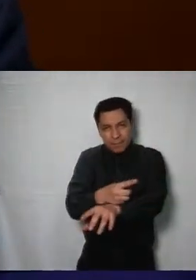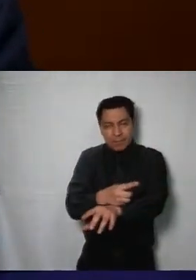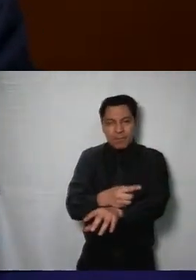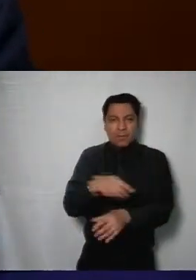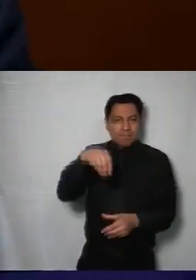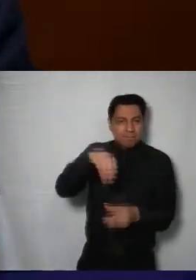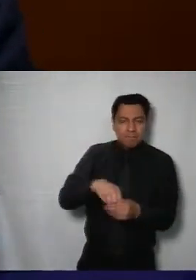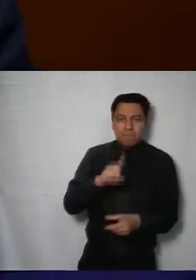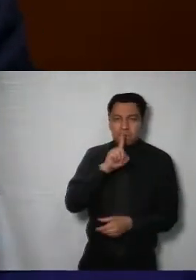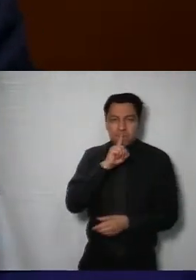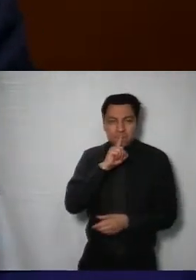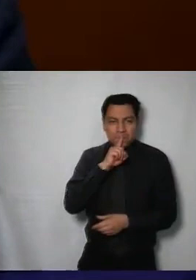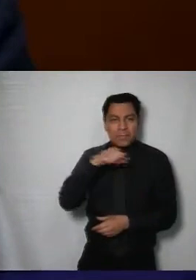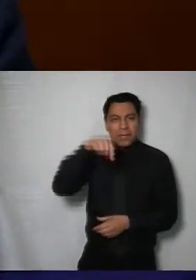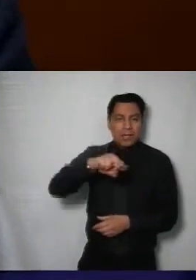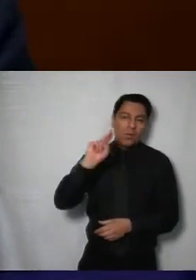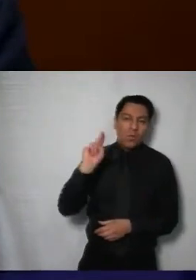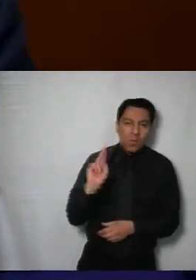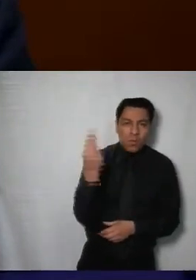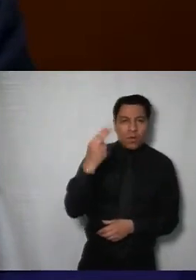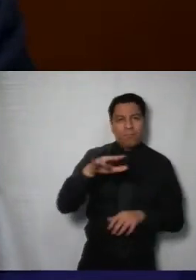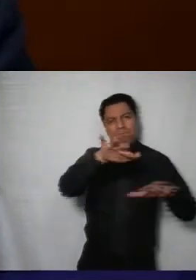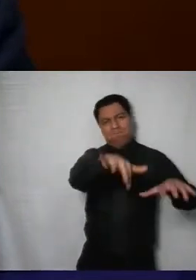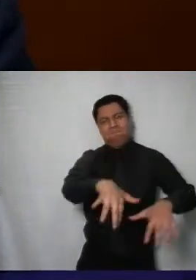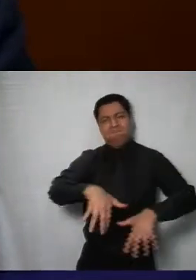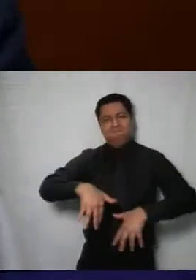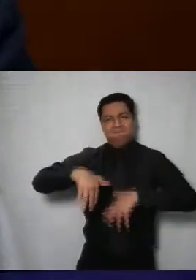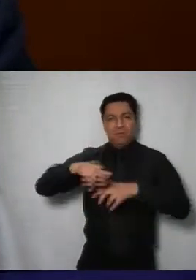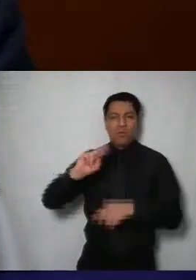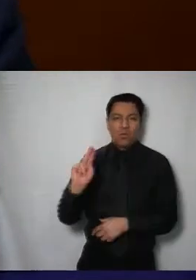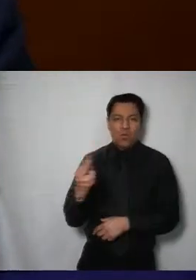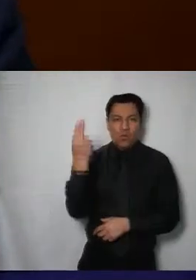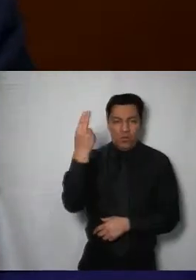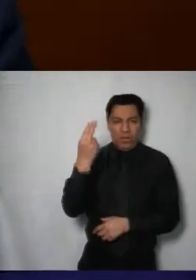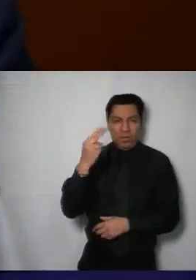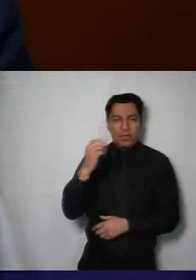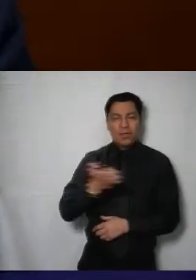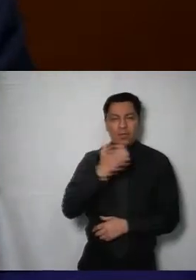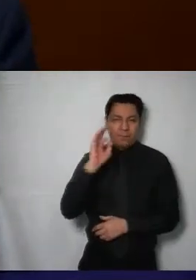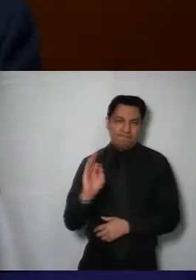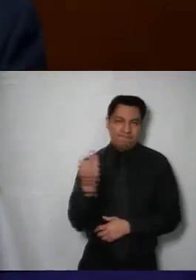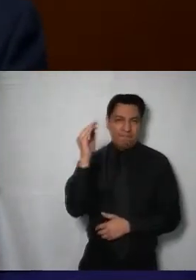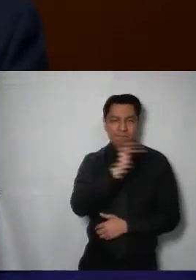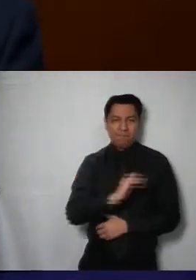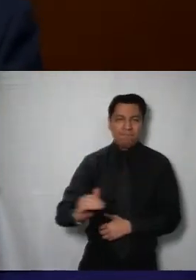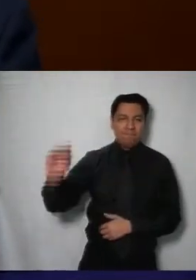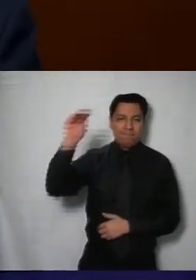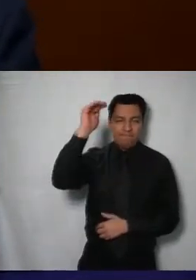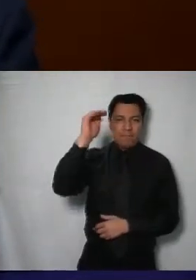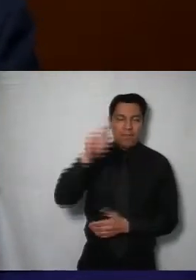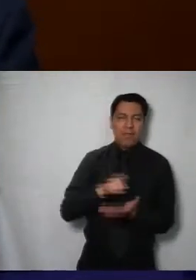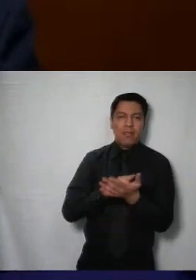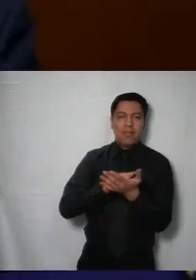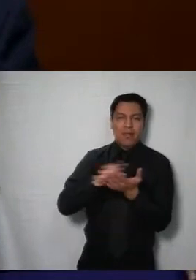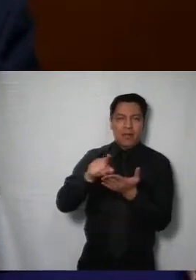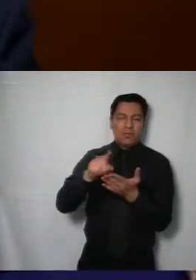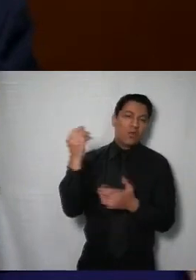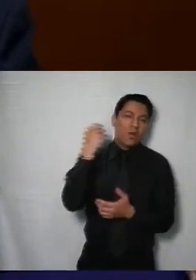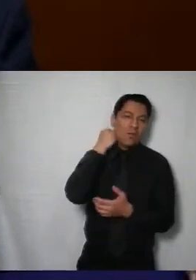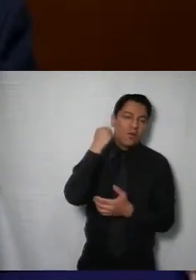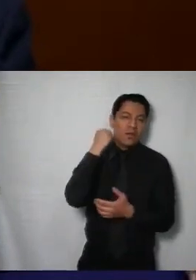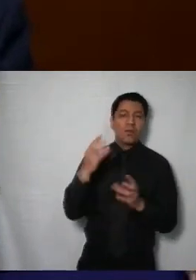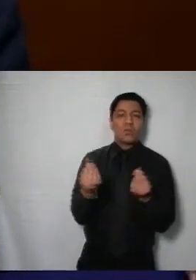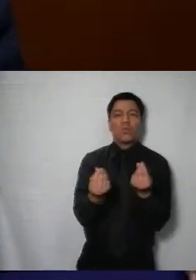Universidad Nacional Autónoma de México en esta sede maravillosa de la Facultad de Derecho en el Auditorio You Center Lockitude Muchas gracias